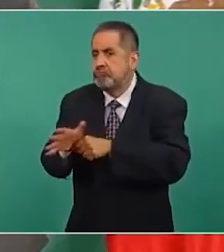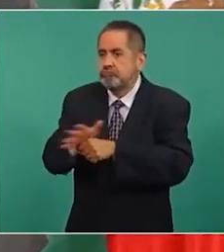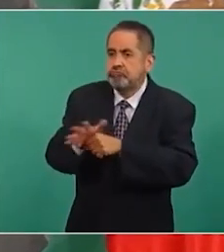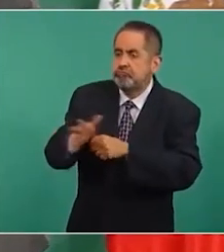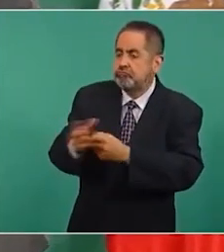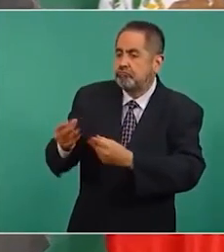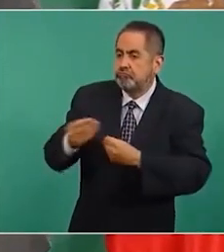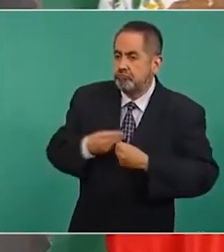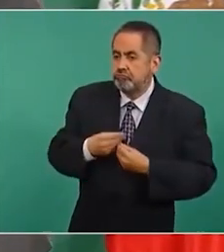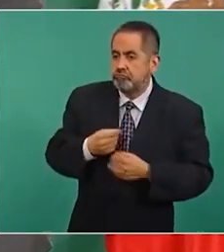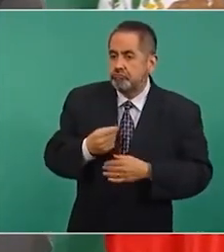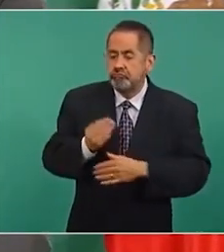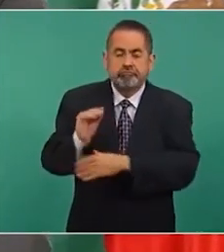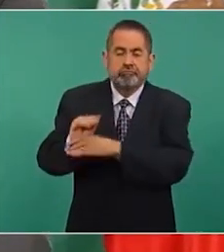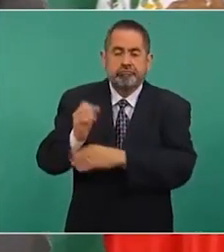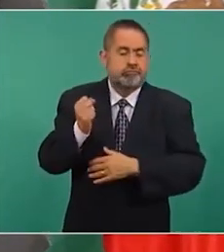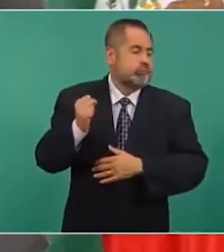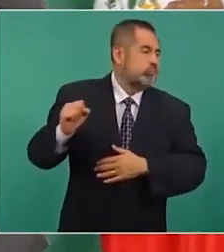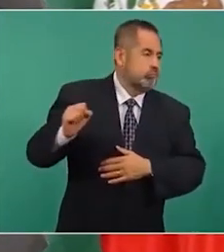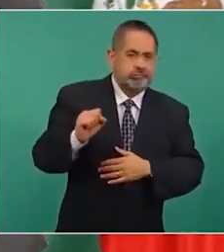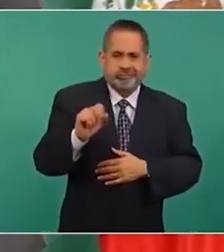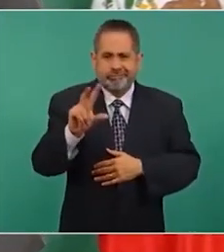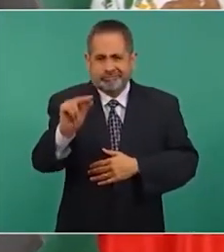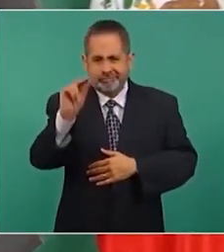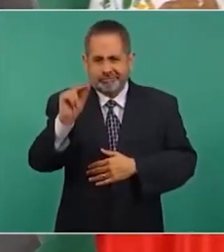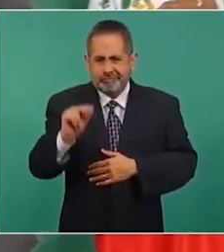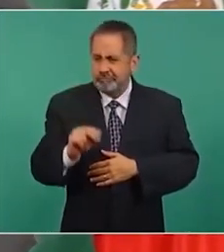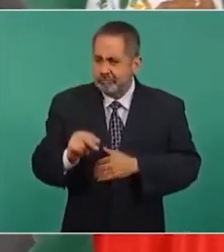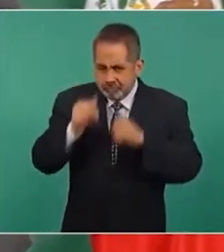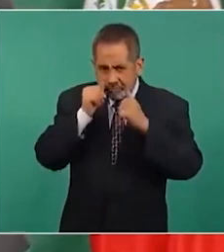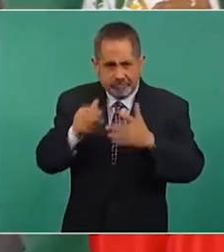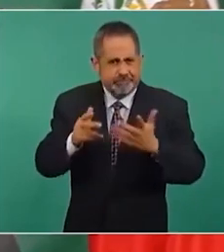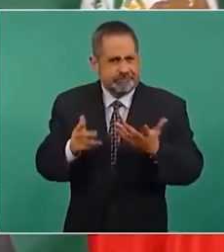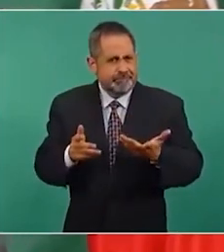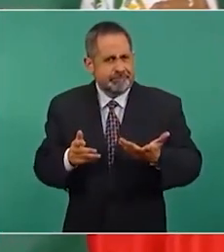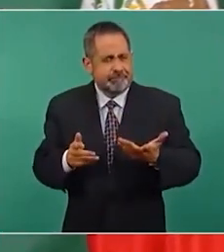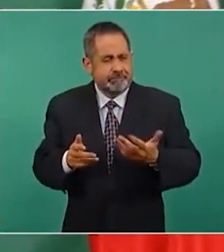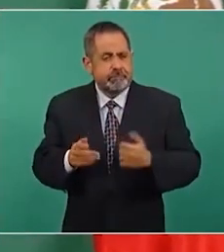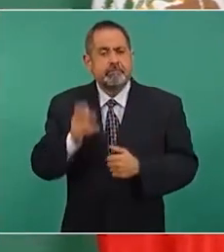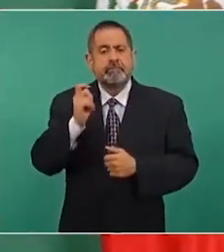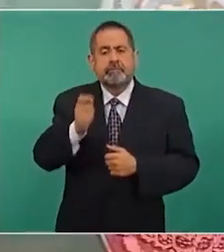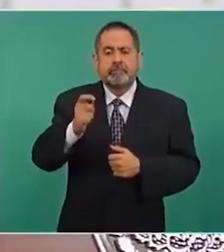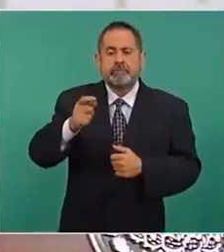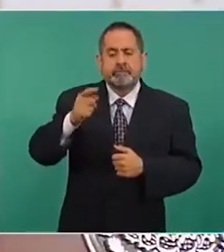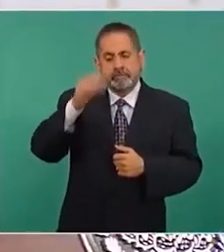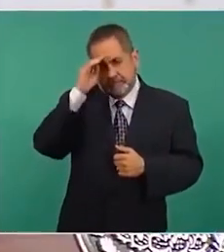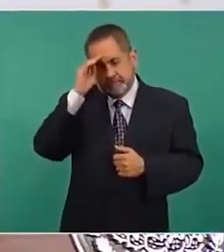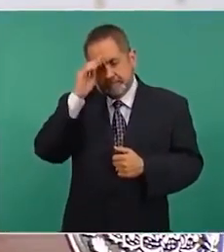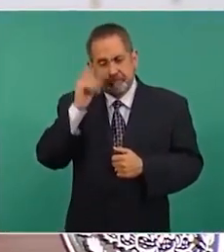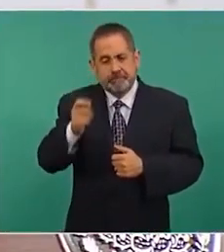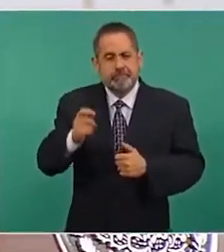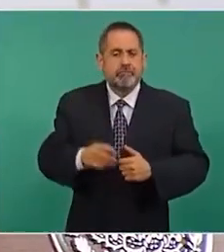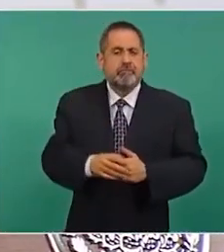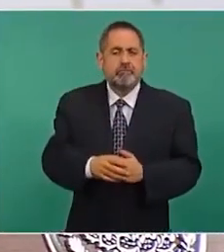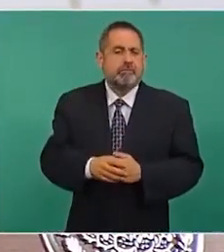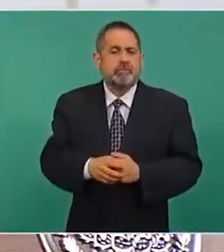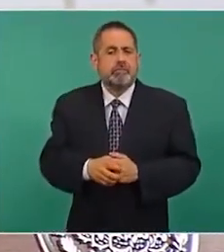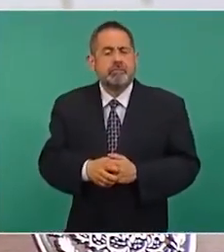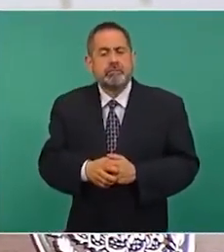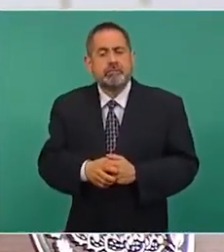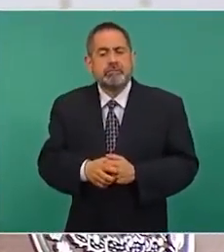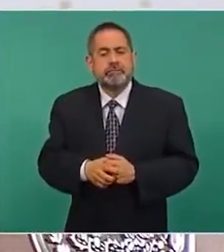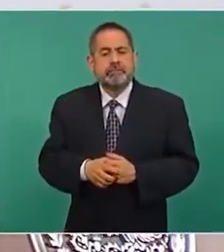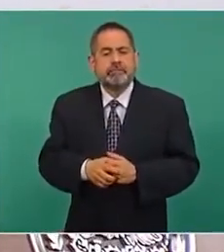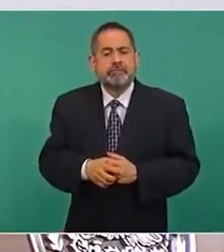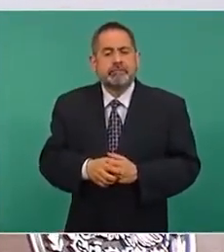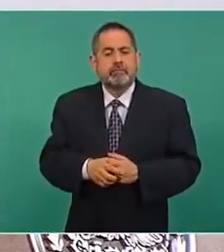no le des la espalda al pueblo no estés pensando que si este